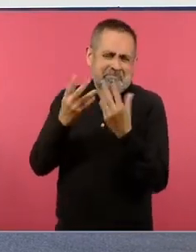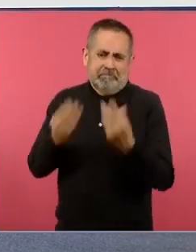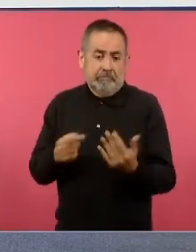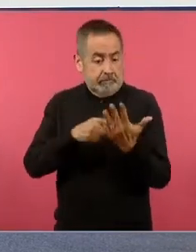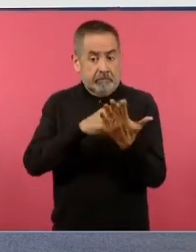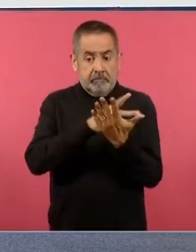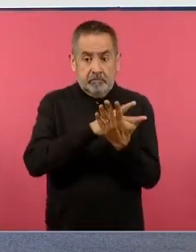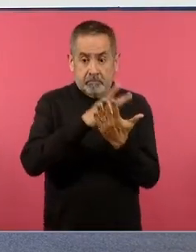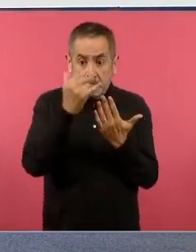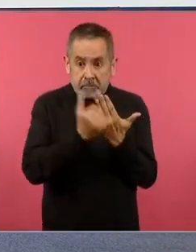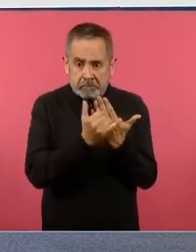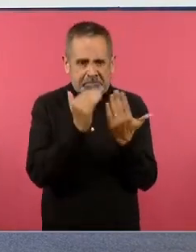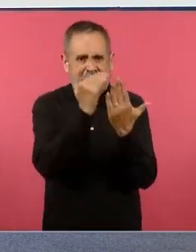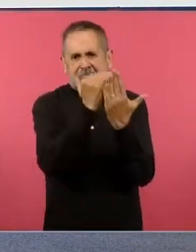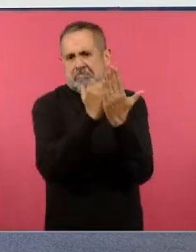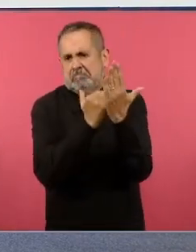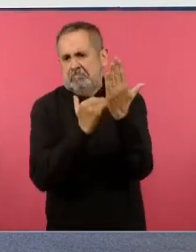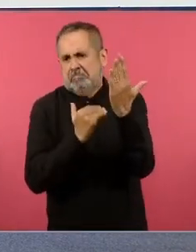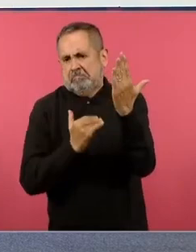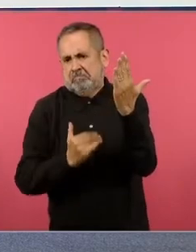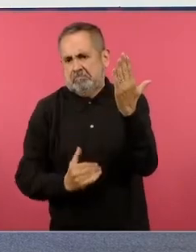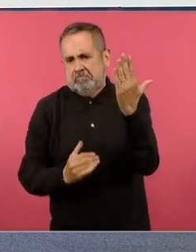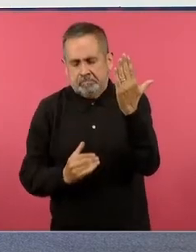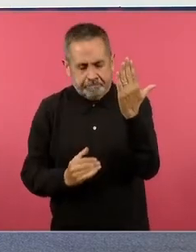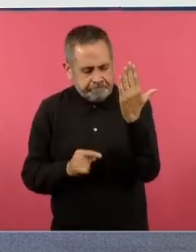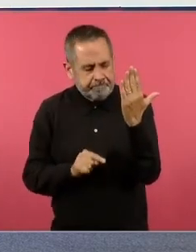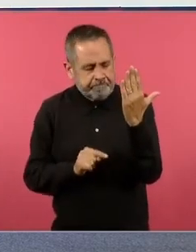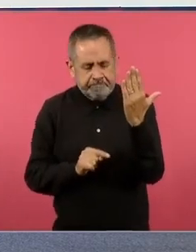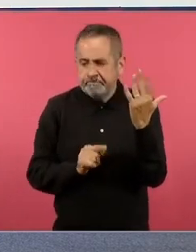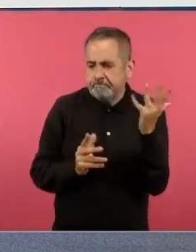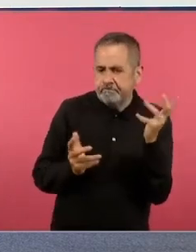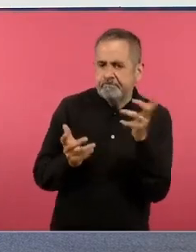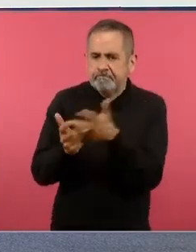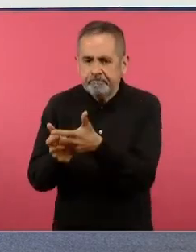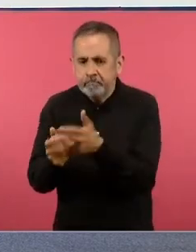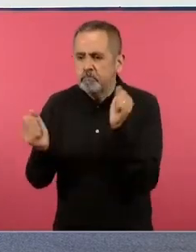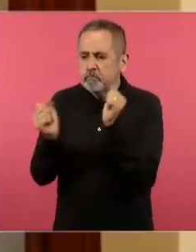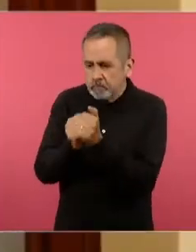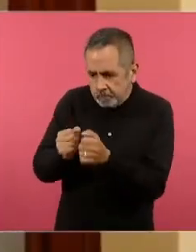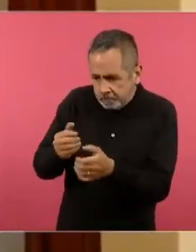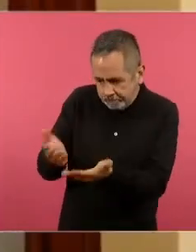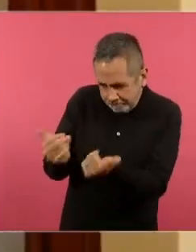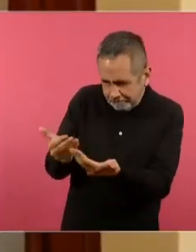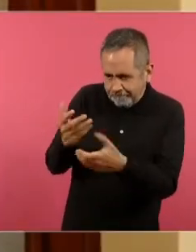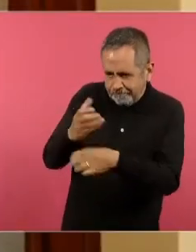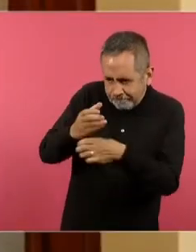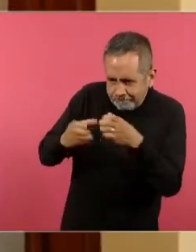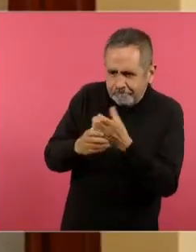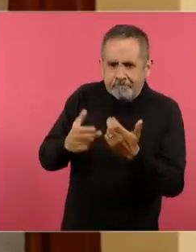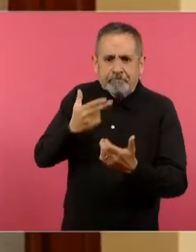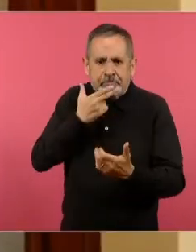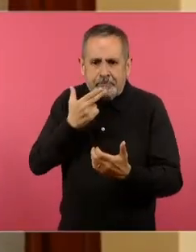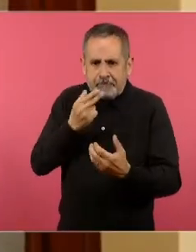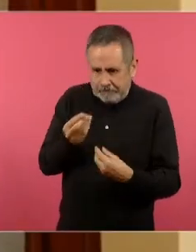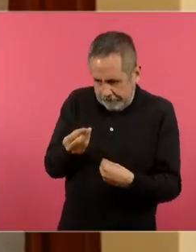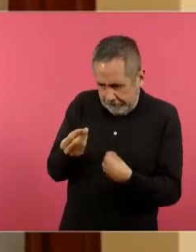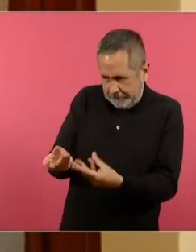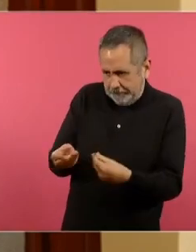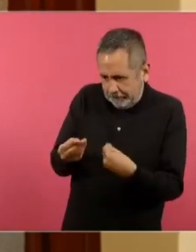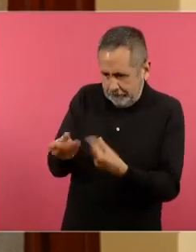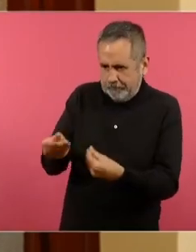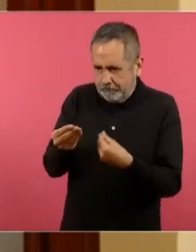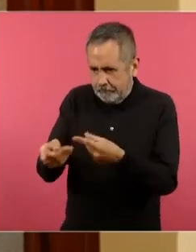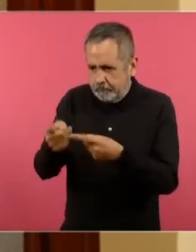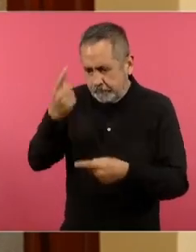muchísimas herramientas para conjuntarlos en productos que sirvan y que tengan un efecto